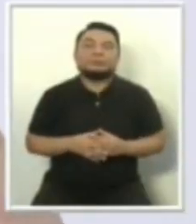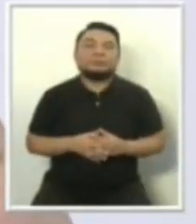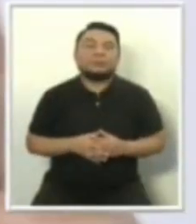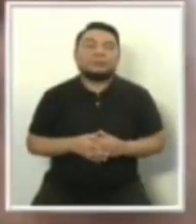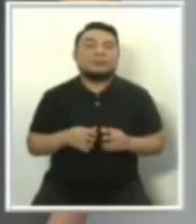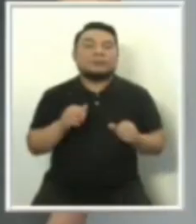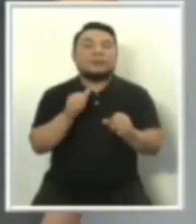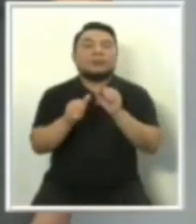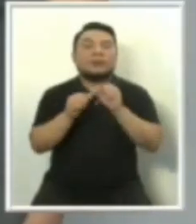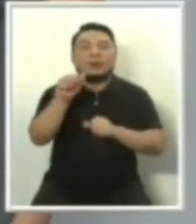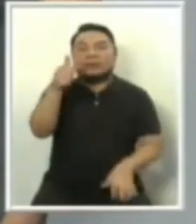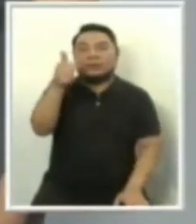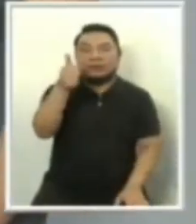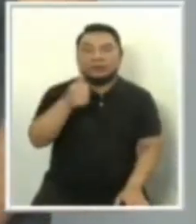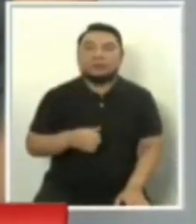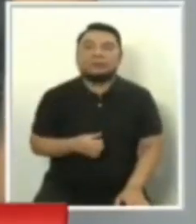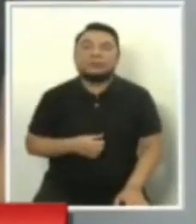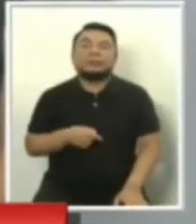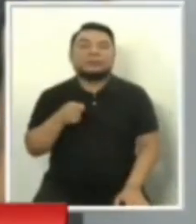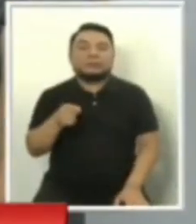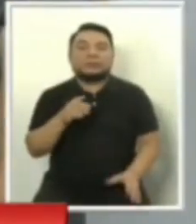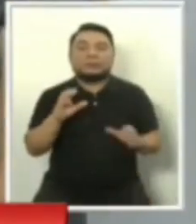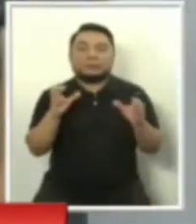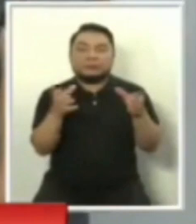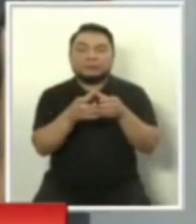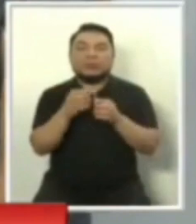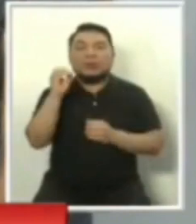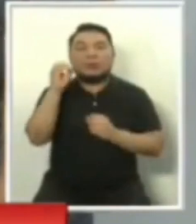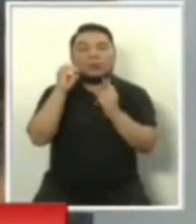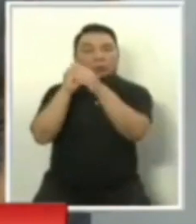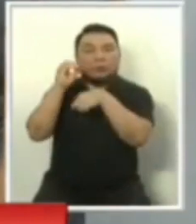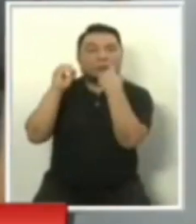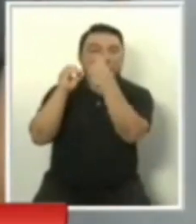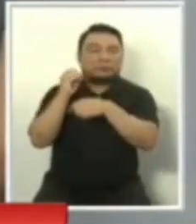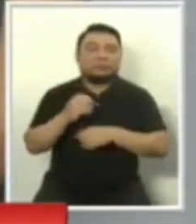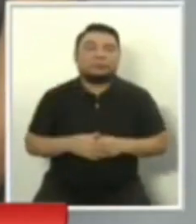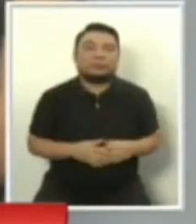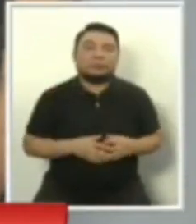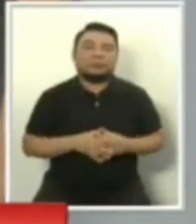Número 10, Partido Nacionalista Perúano, Ollanta Humala.